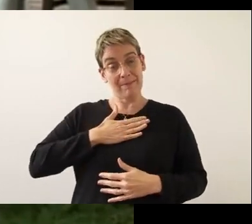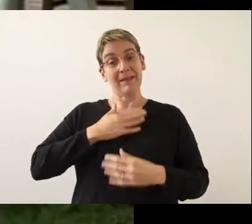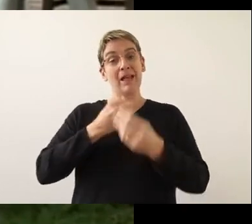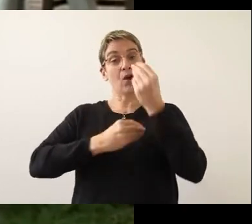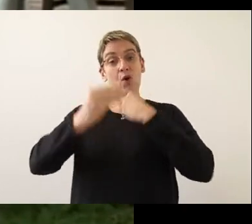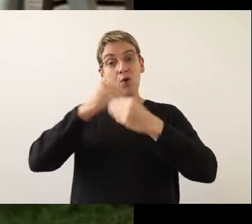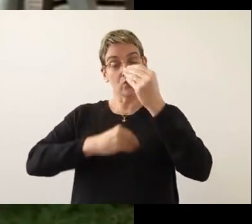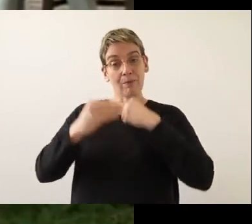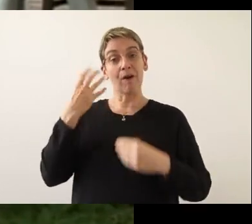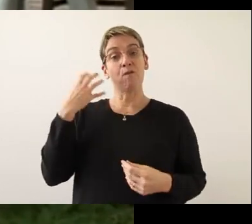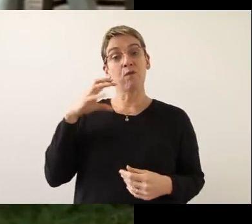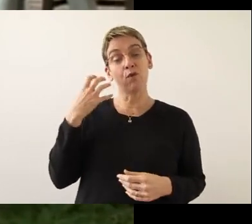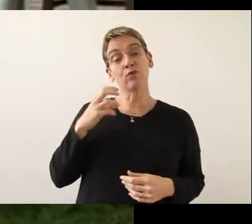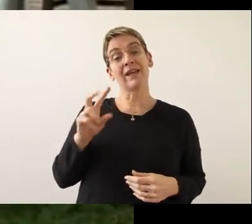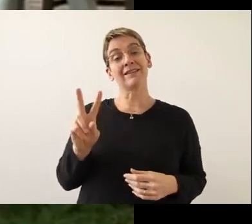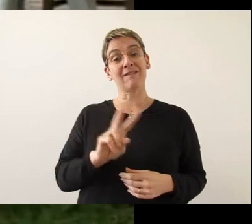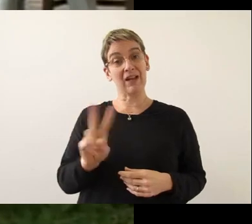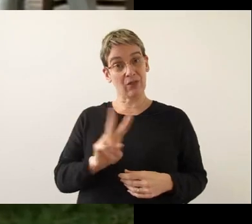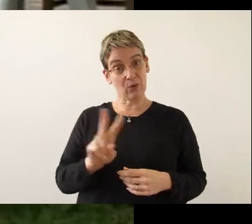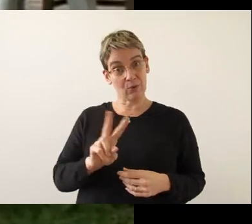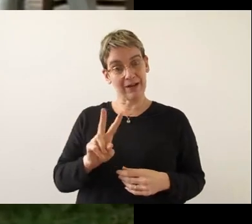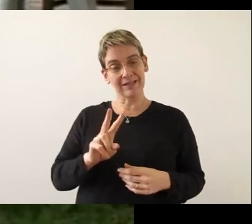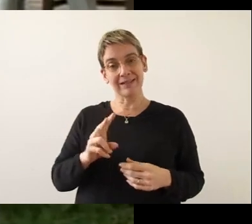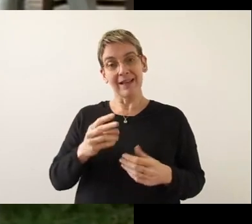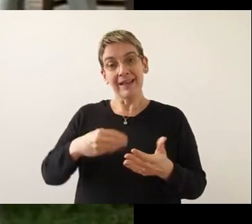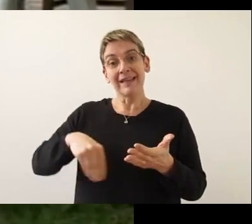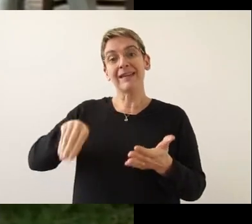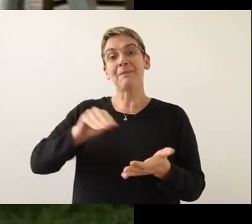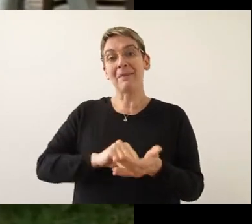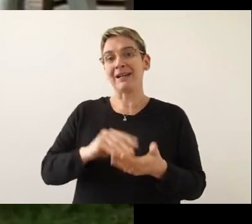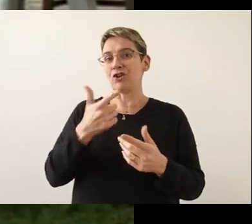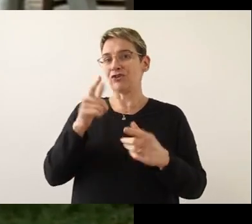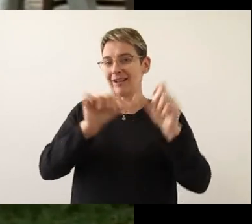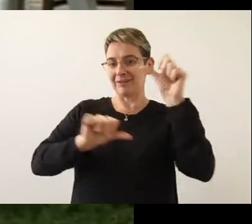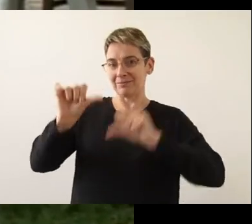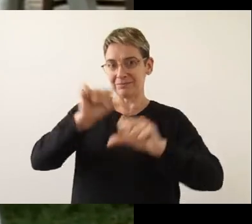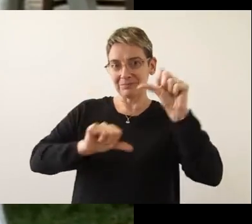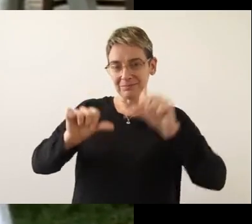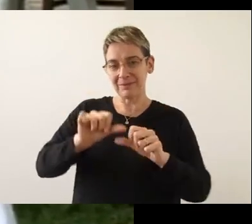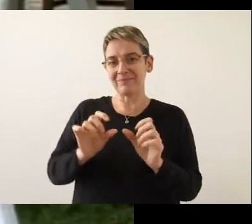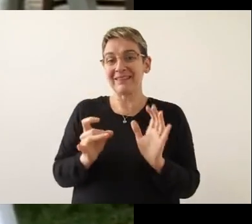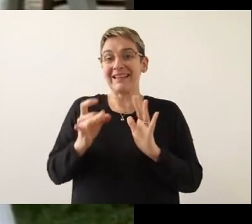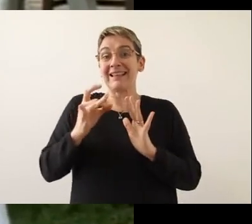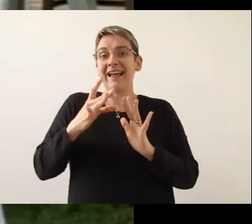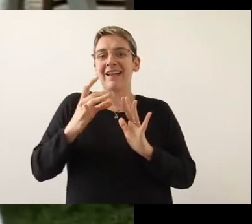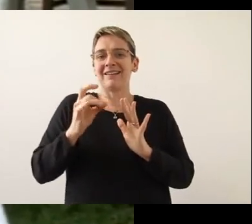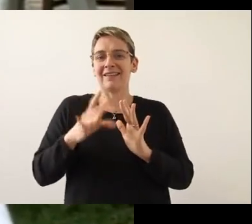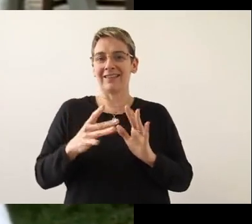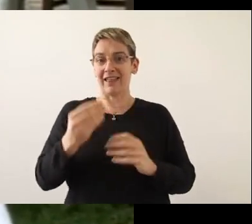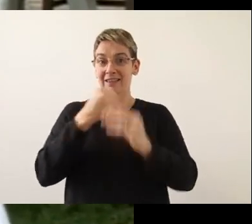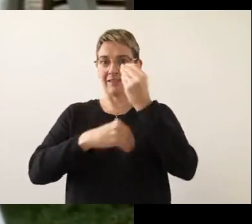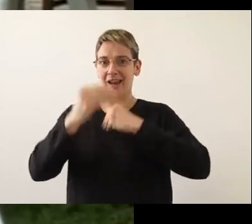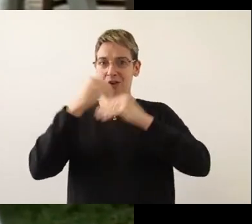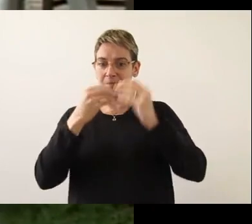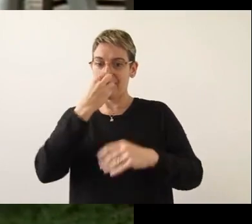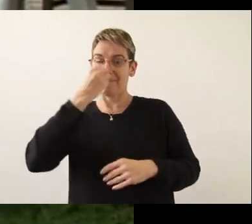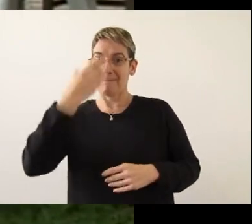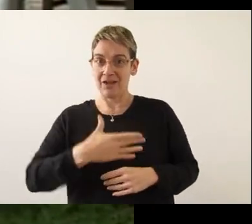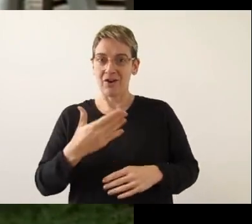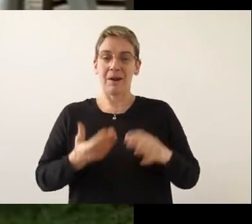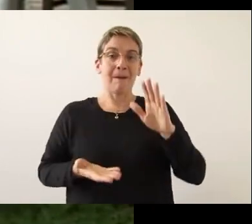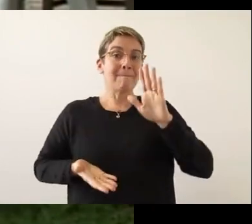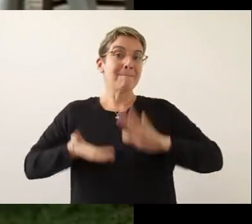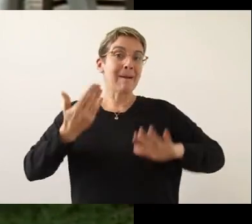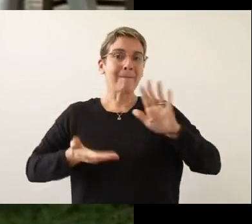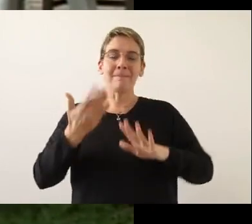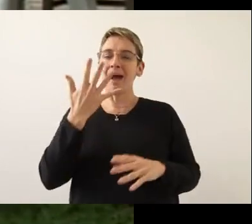particular, el consumir frutas y verduras y sobre todo orgánicos hacen a lo que es la calidad de los alimentos